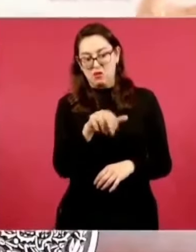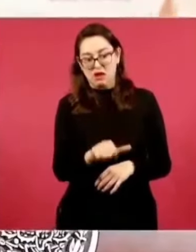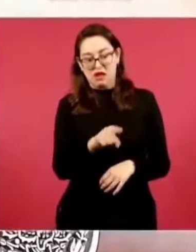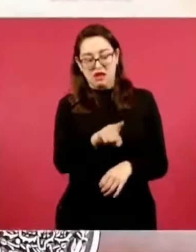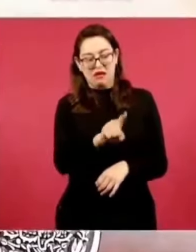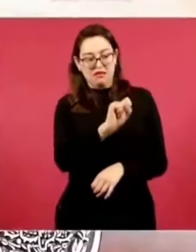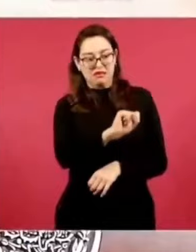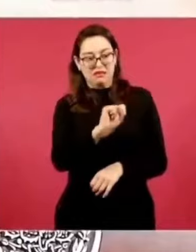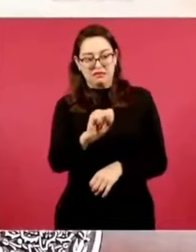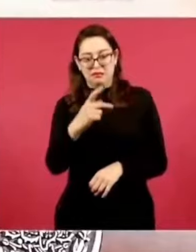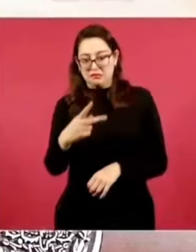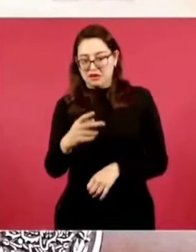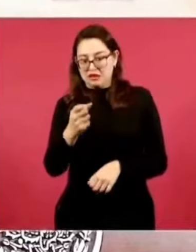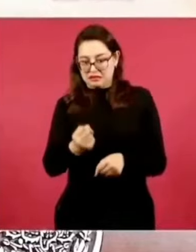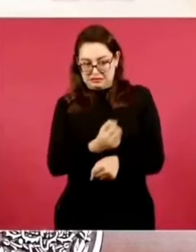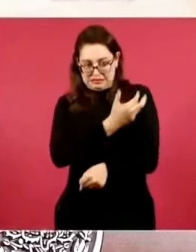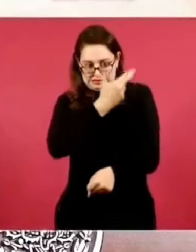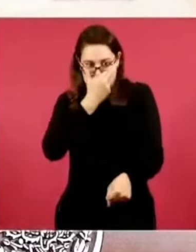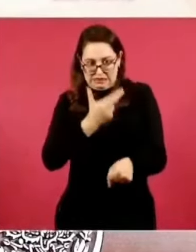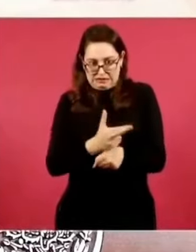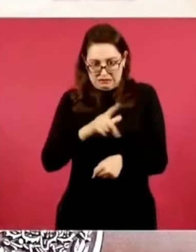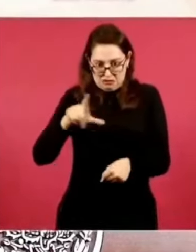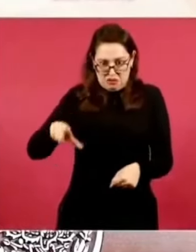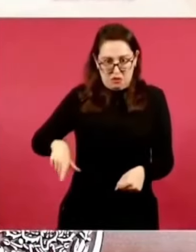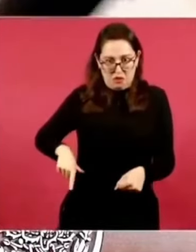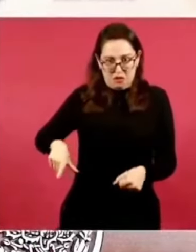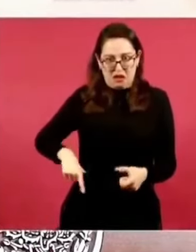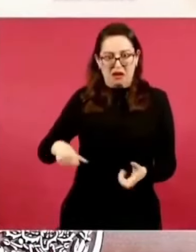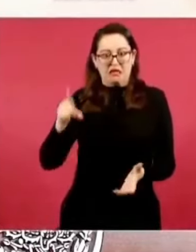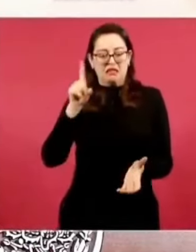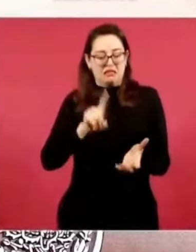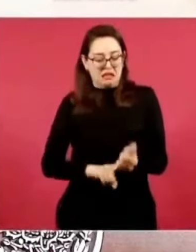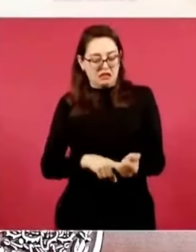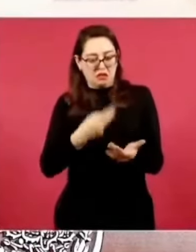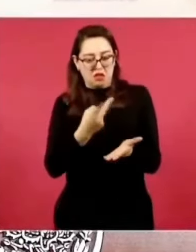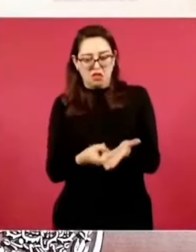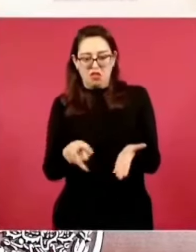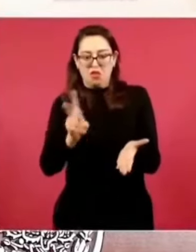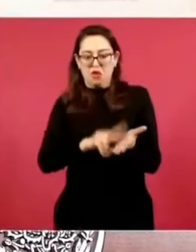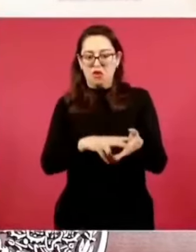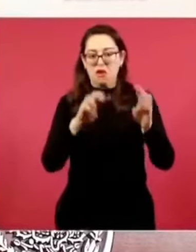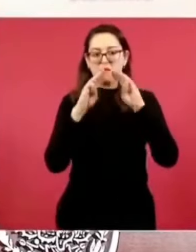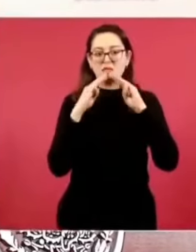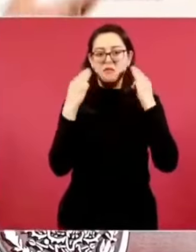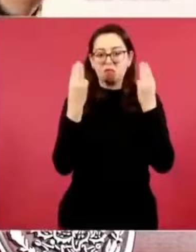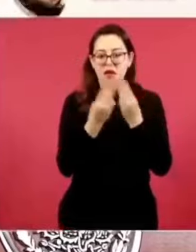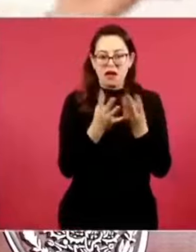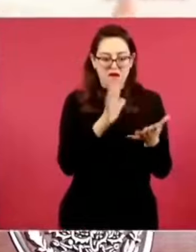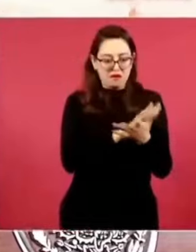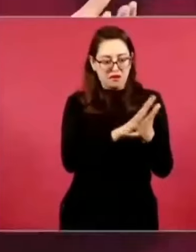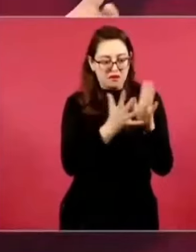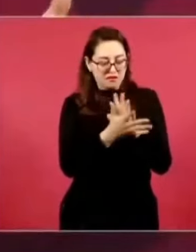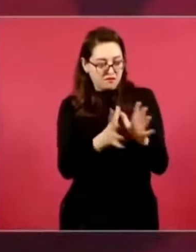pero que al mismo tiempo estaba vinculado a